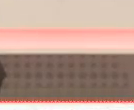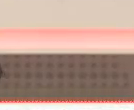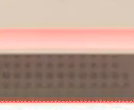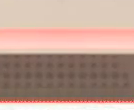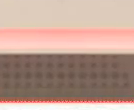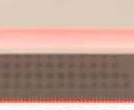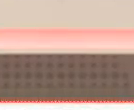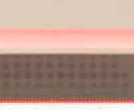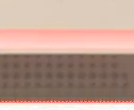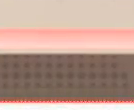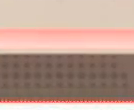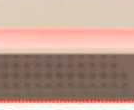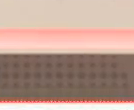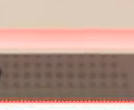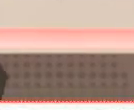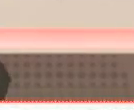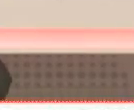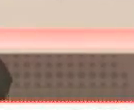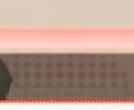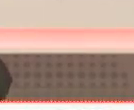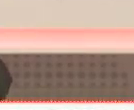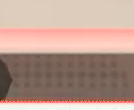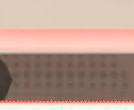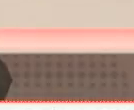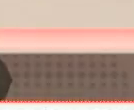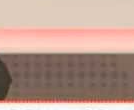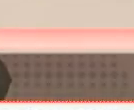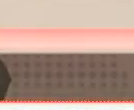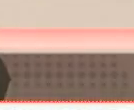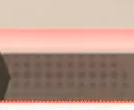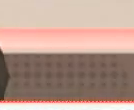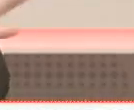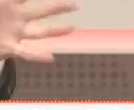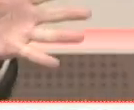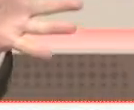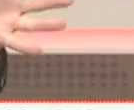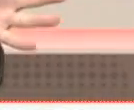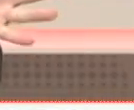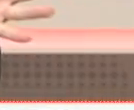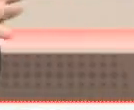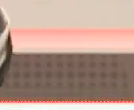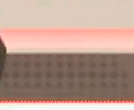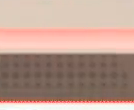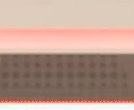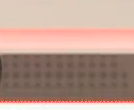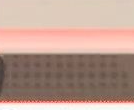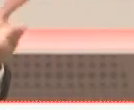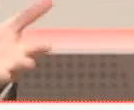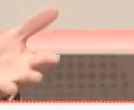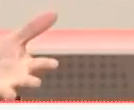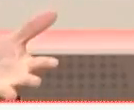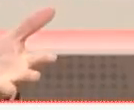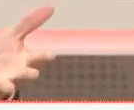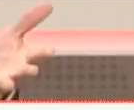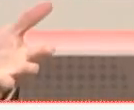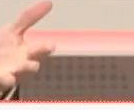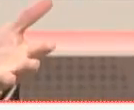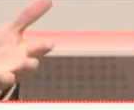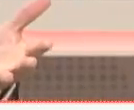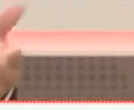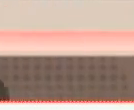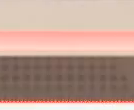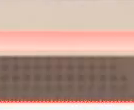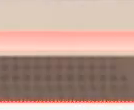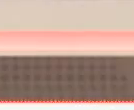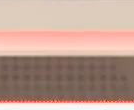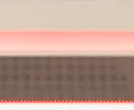más importantes de los últimos 189 años de historia de nuestro país. Así lo dio a conocer en una declaración de prensa a las afueras